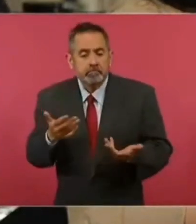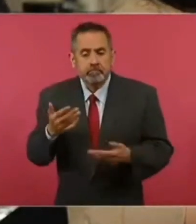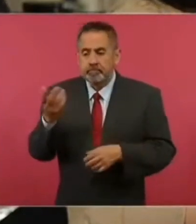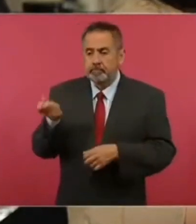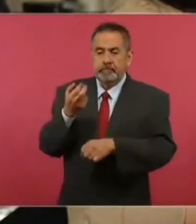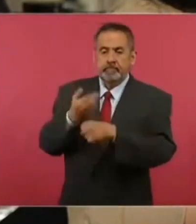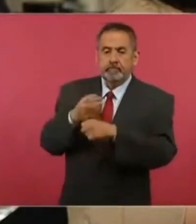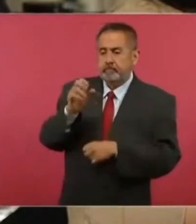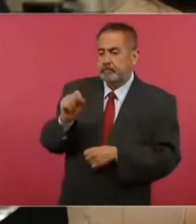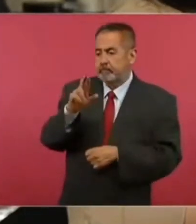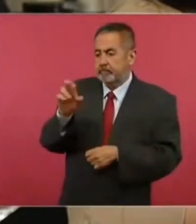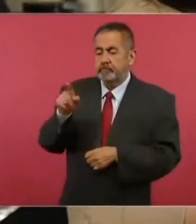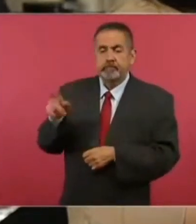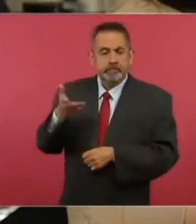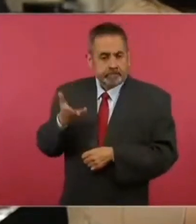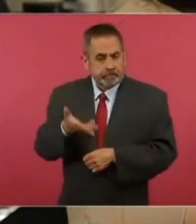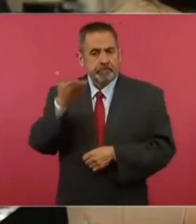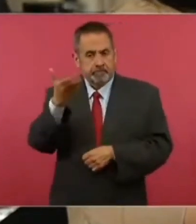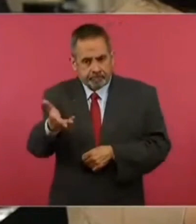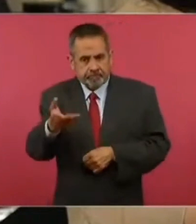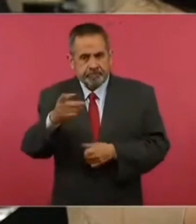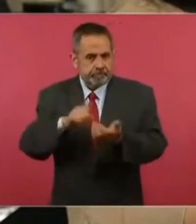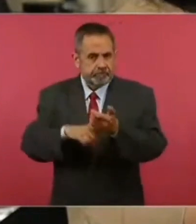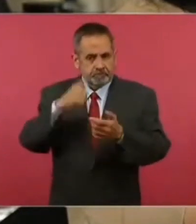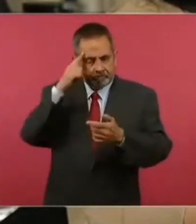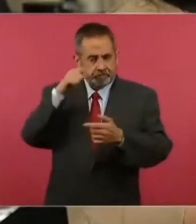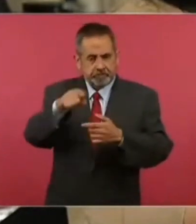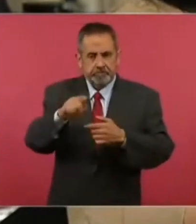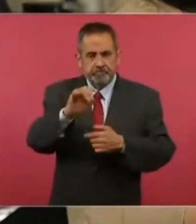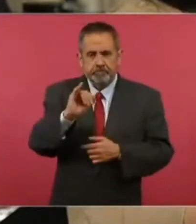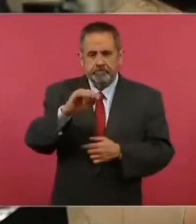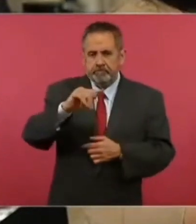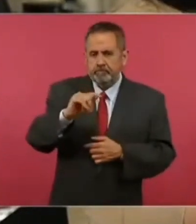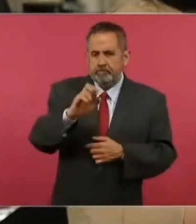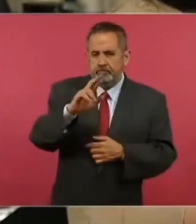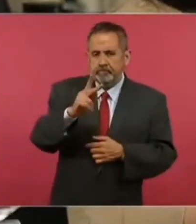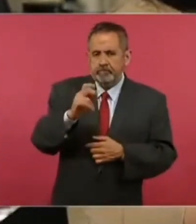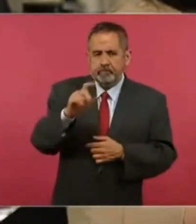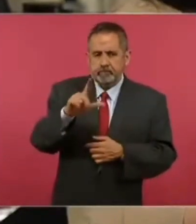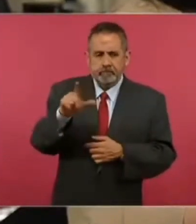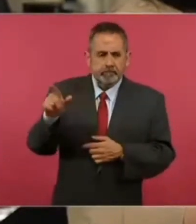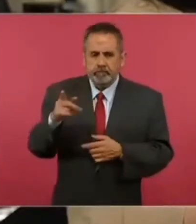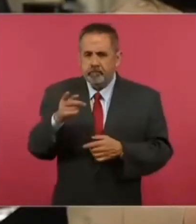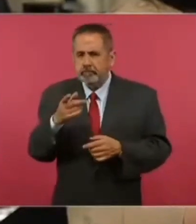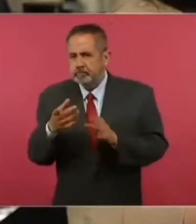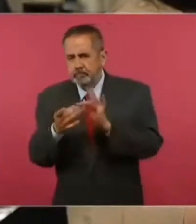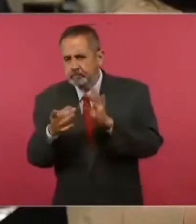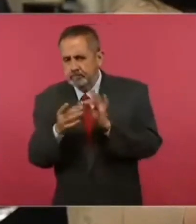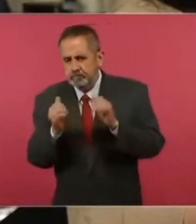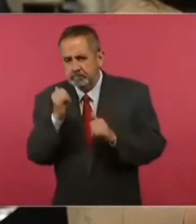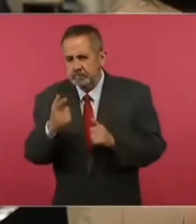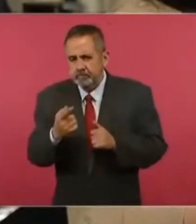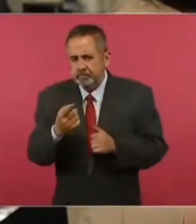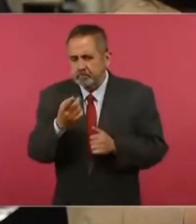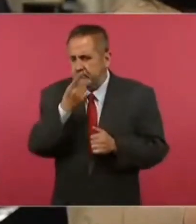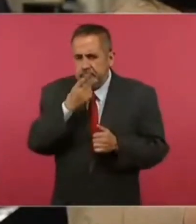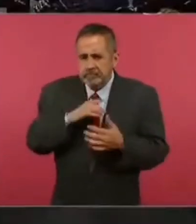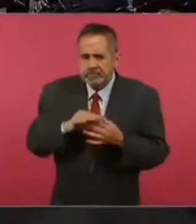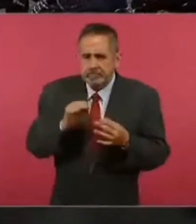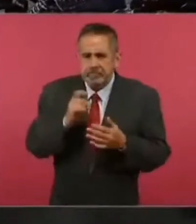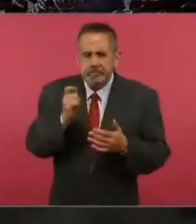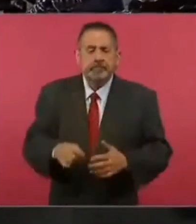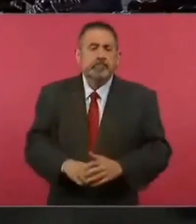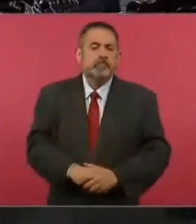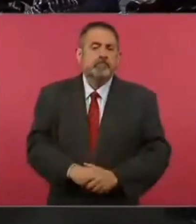de Relaciones Exteriores pide la participación precisamente de la Interpol. ¿Qué nos puede abonar al